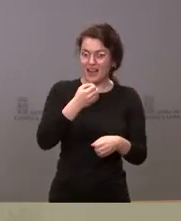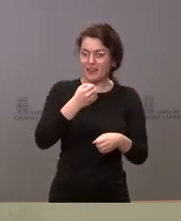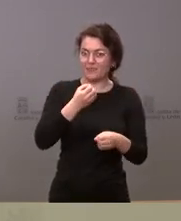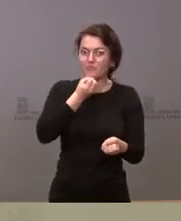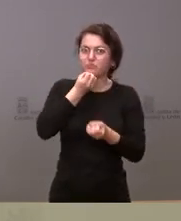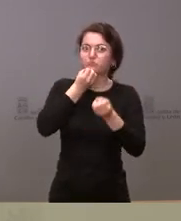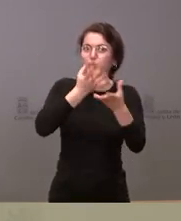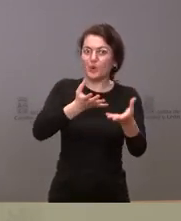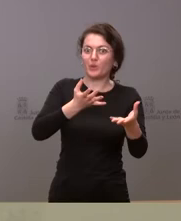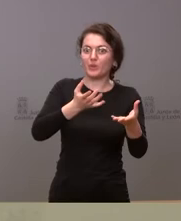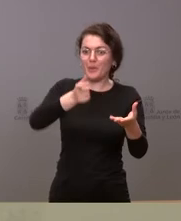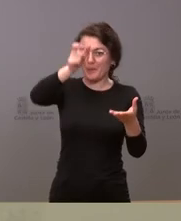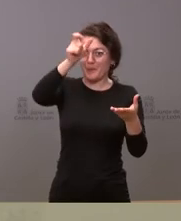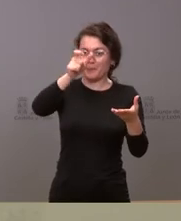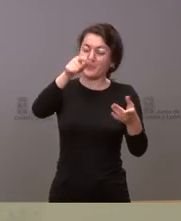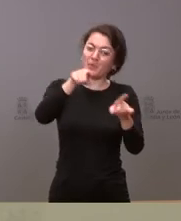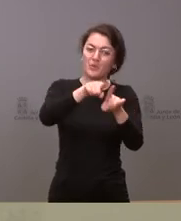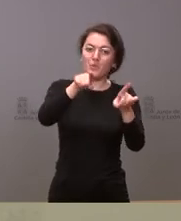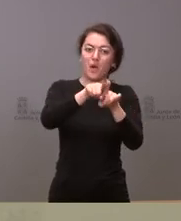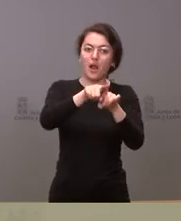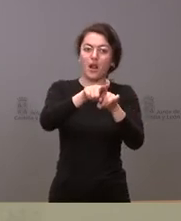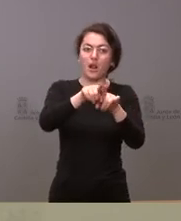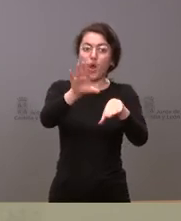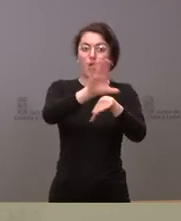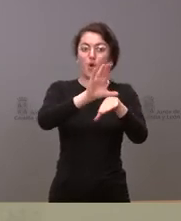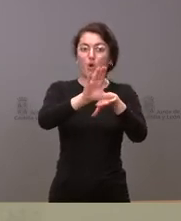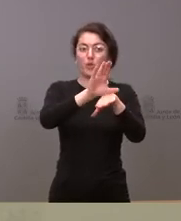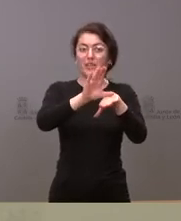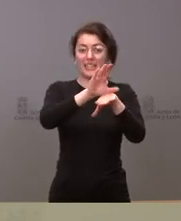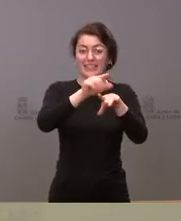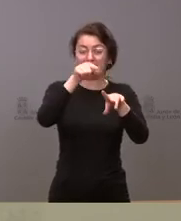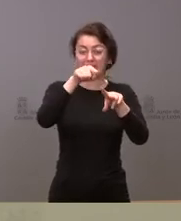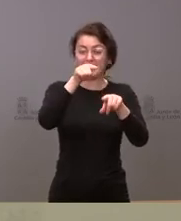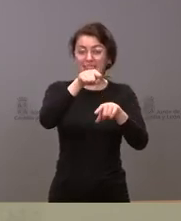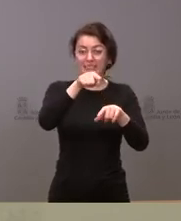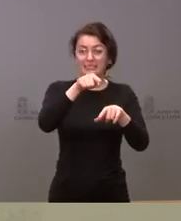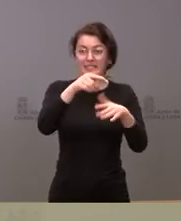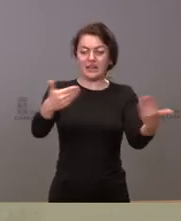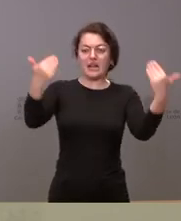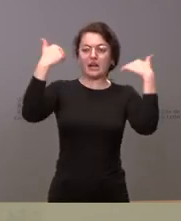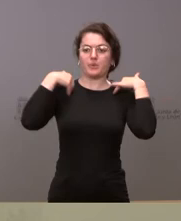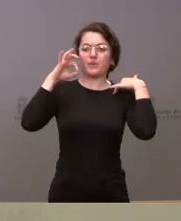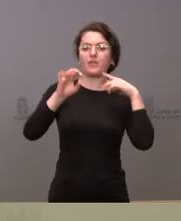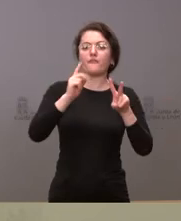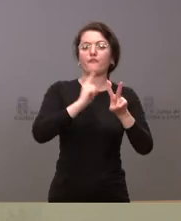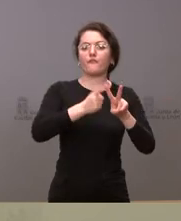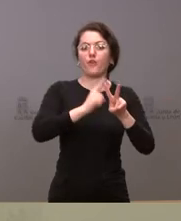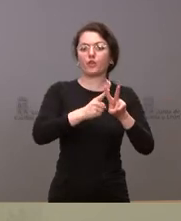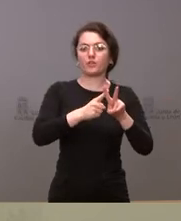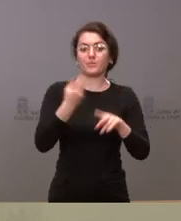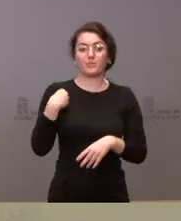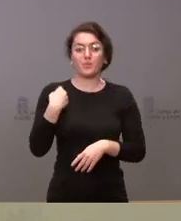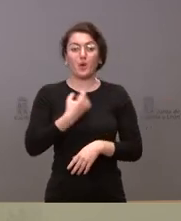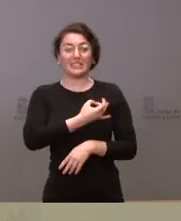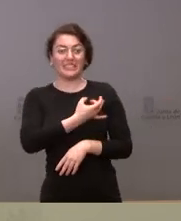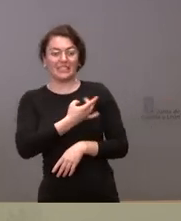a ser una consejería gestionada por un responsable de Vox los sindicatos han trasladado su preocupación y su